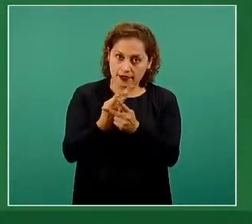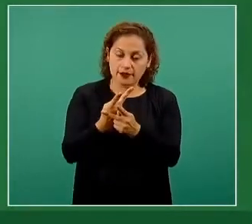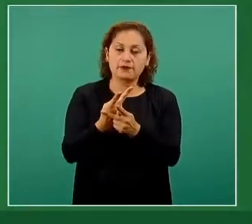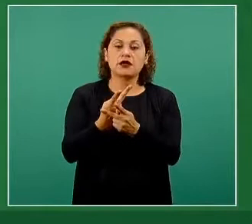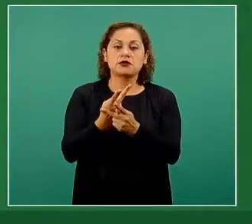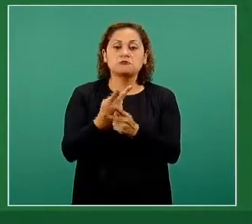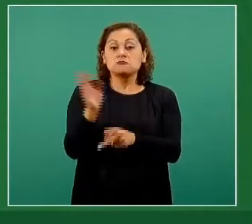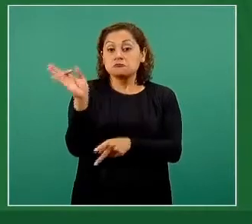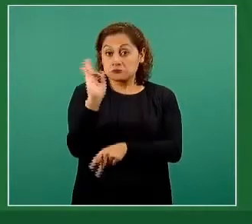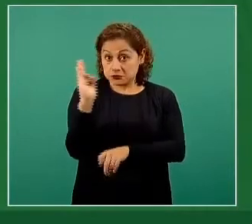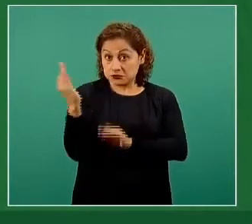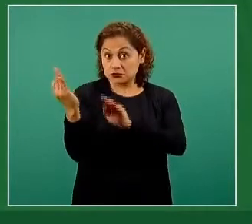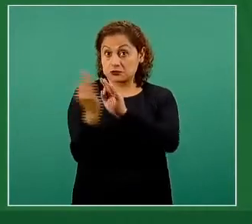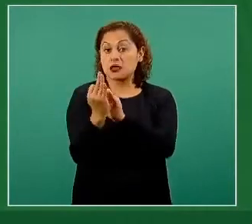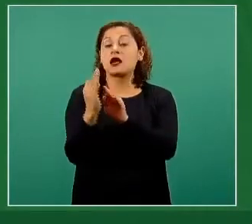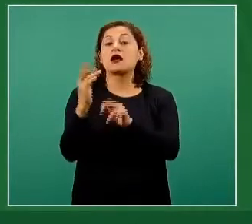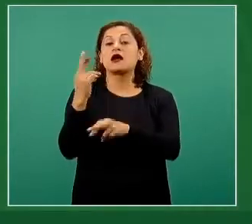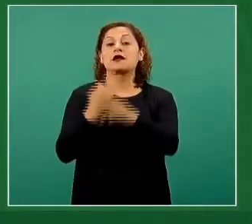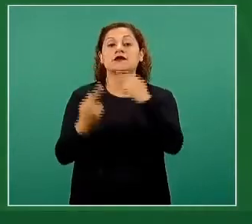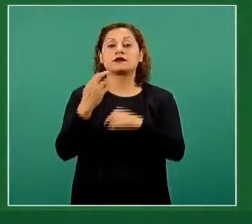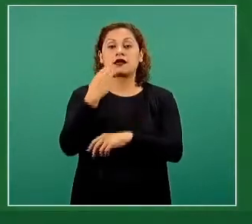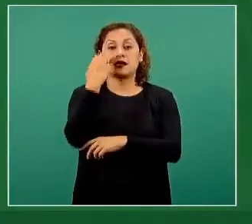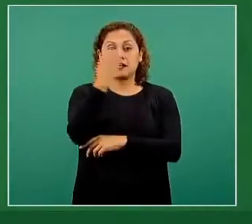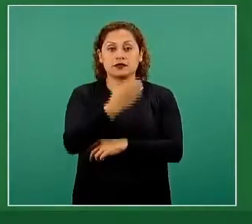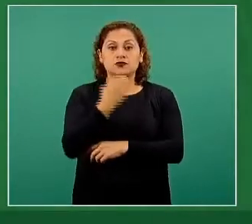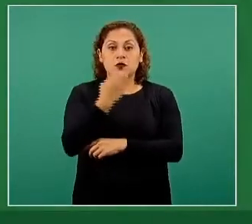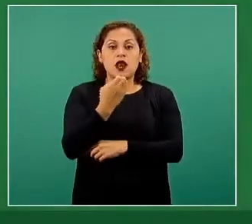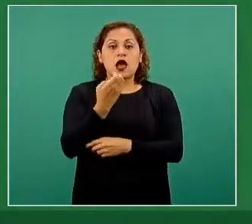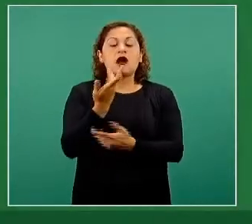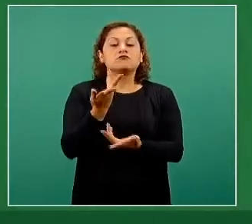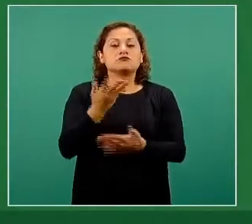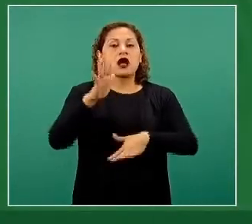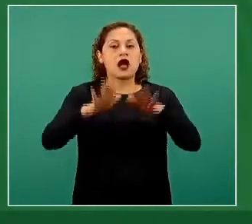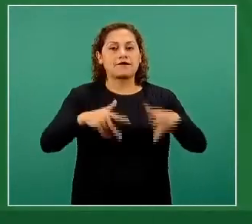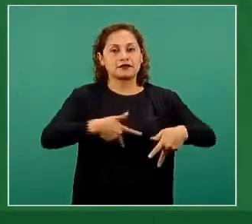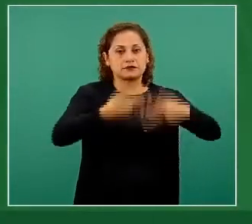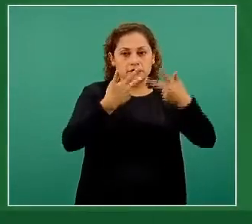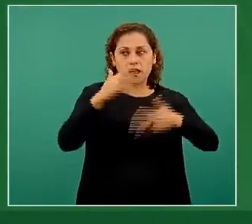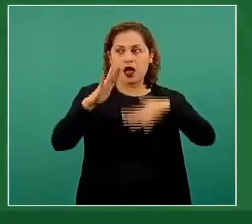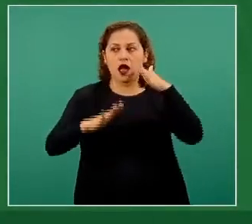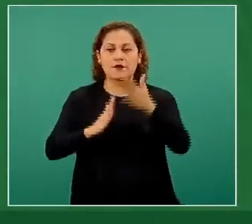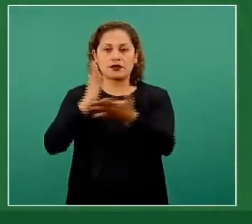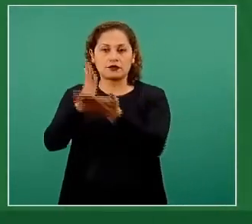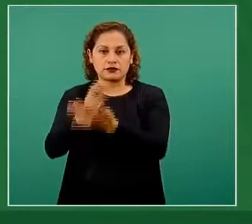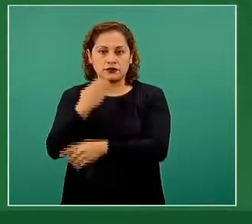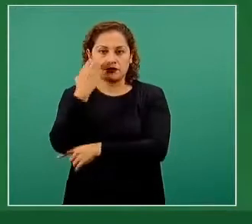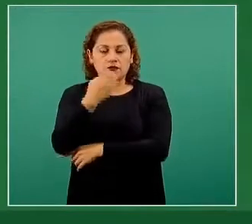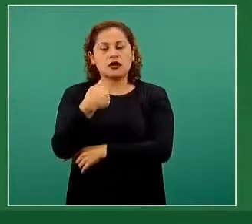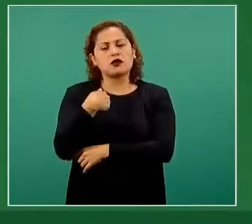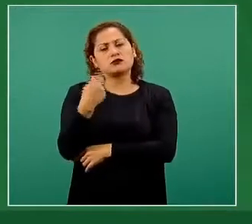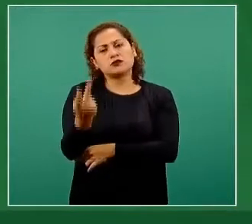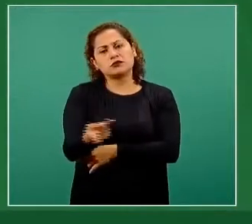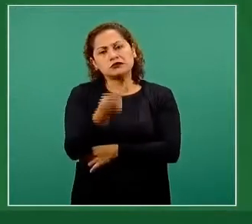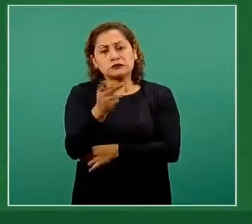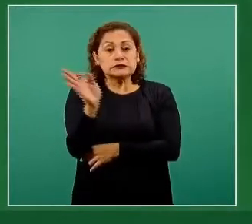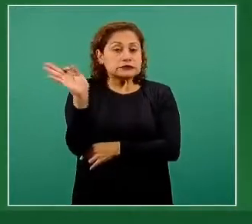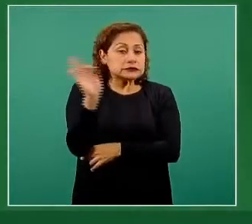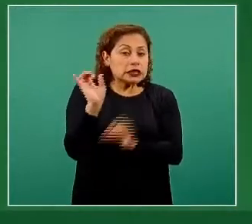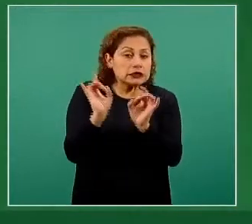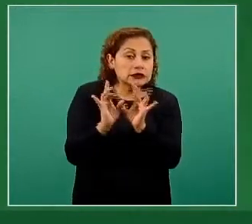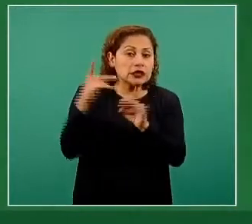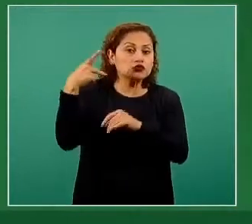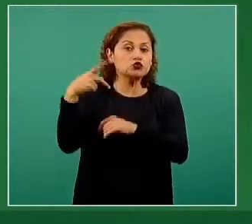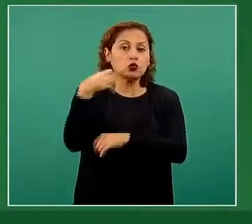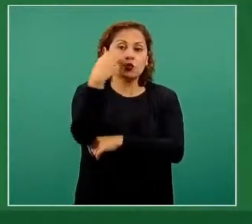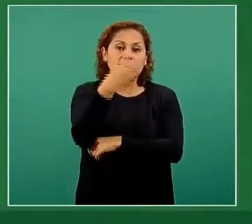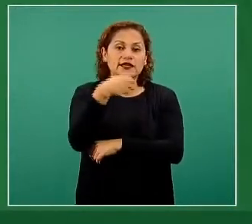regresarán a clases presenciales en modelo híbrido. ¿Qué pasaría si en las escuelas donde ellos están se llega a